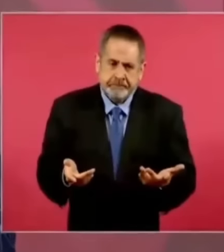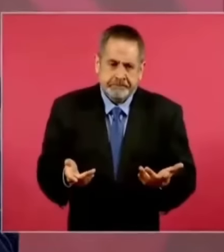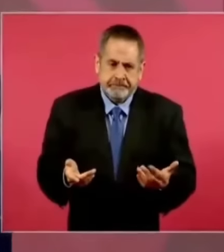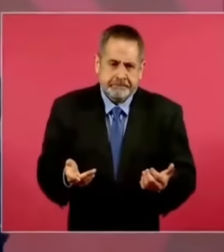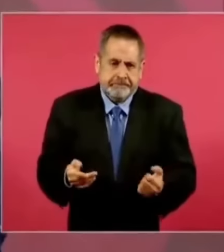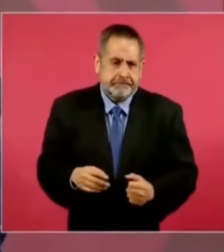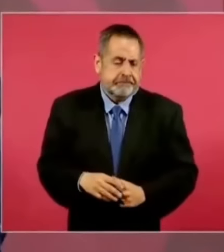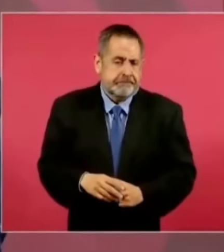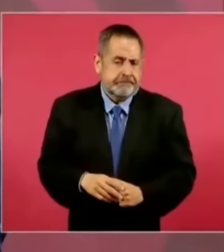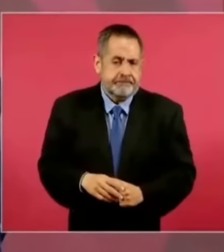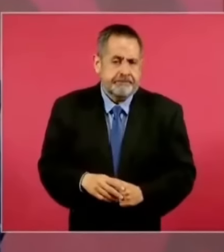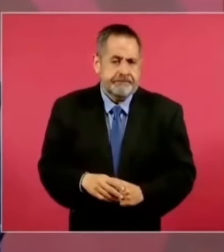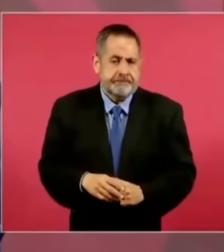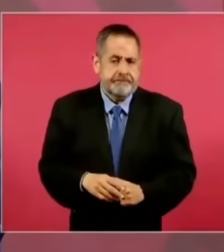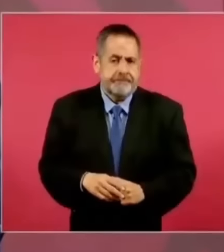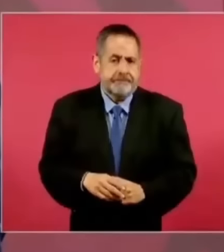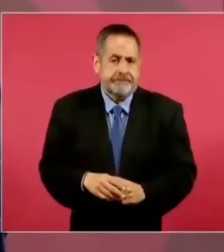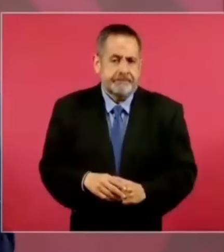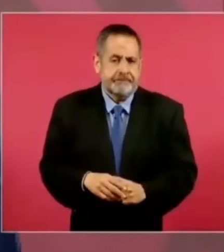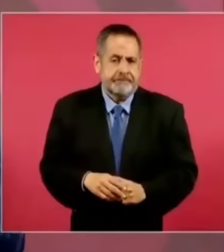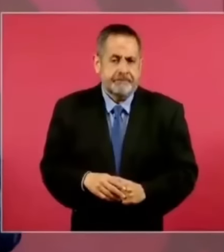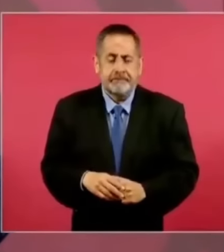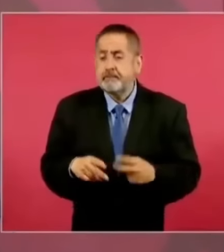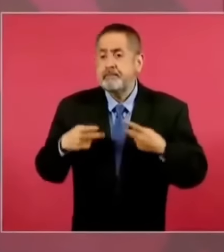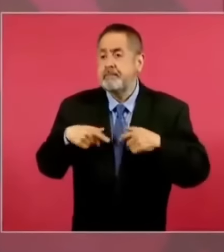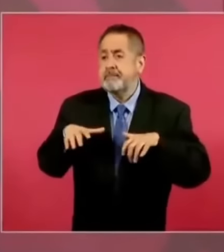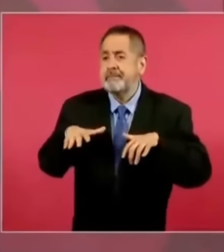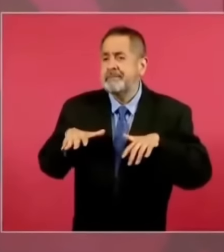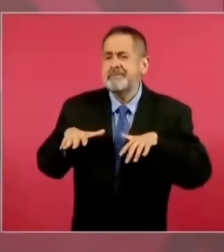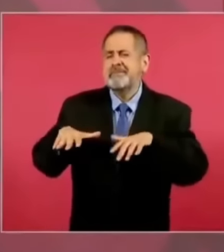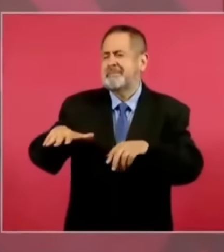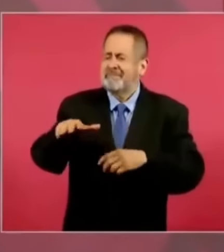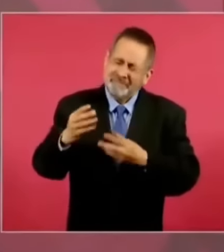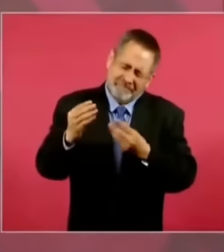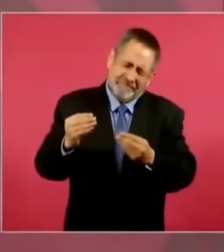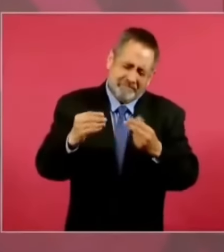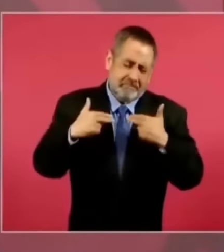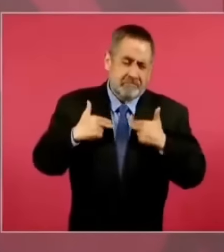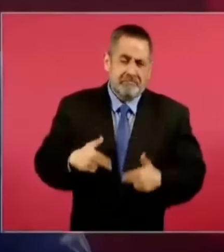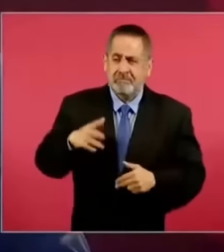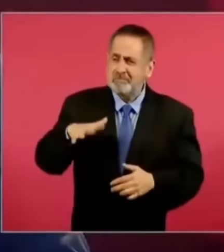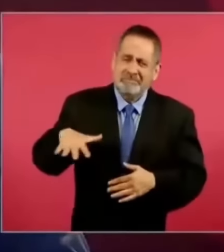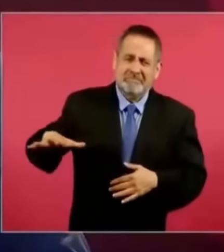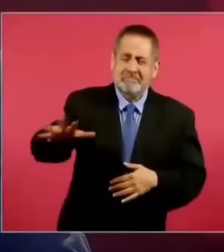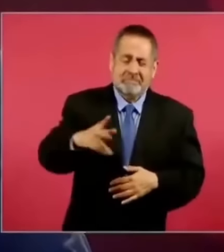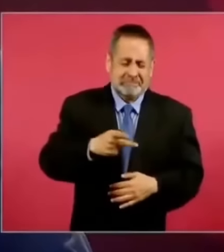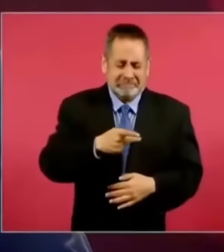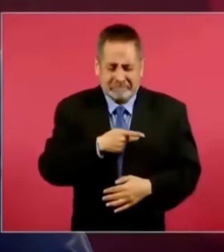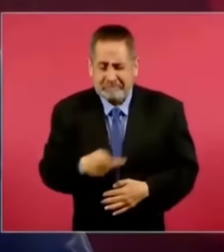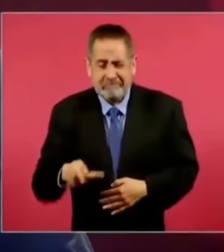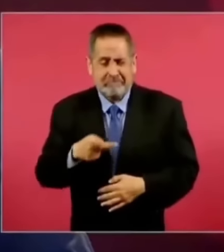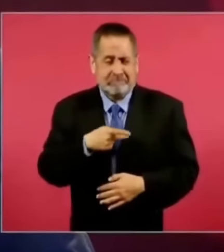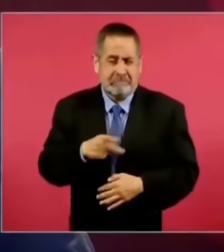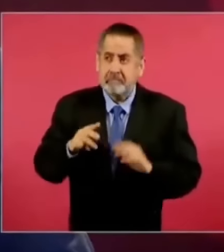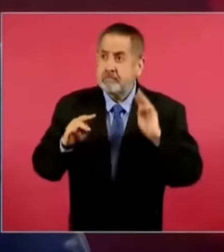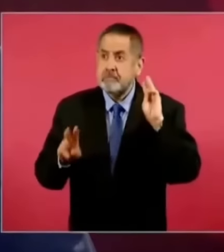seres humanos viviendo en la pobreza en el mundo,